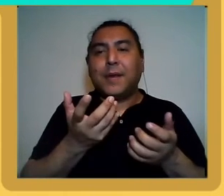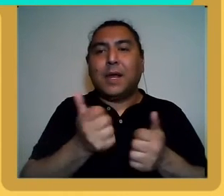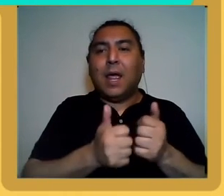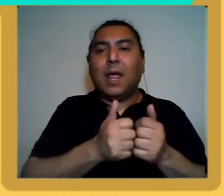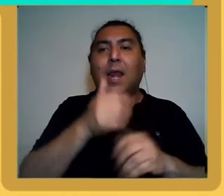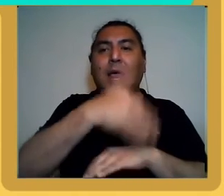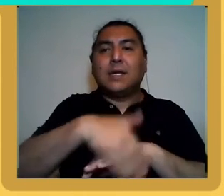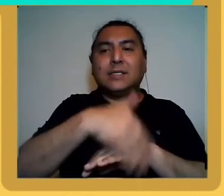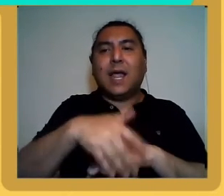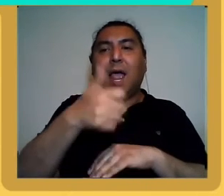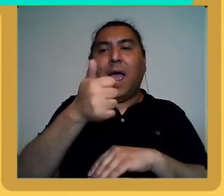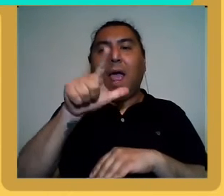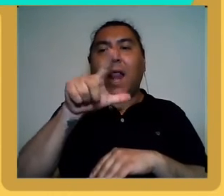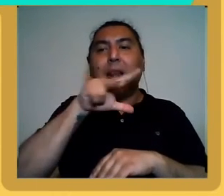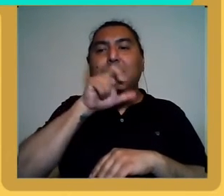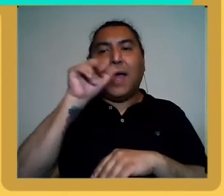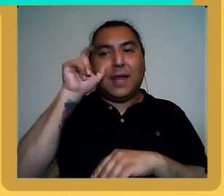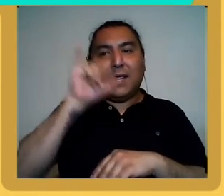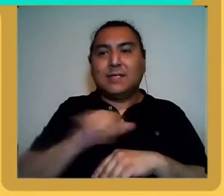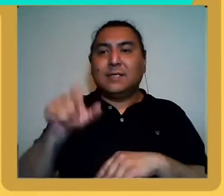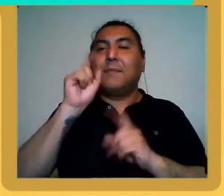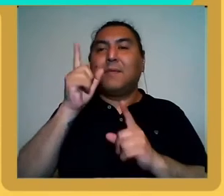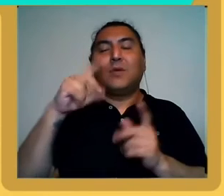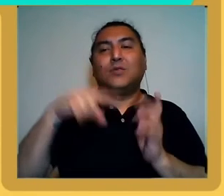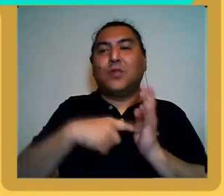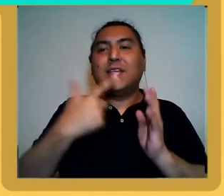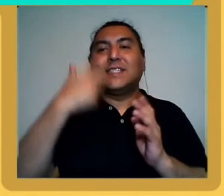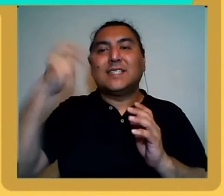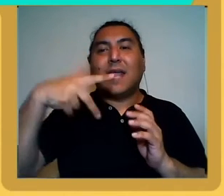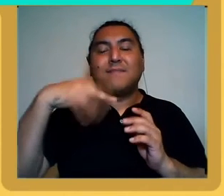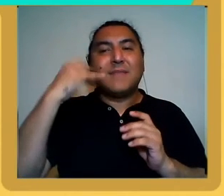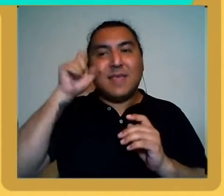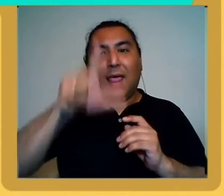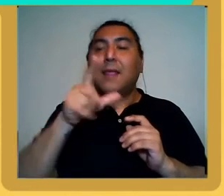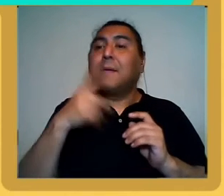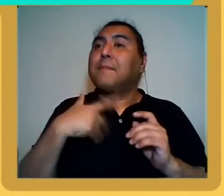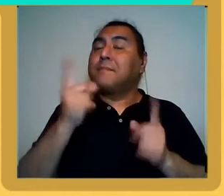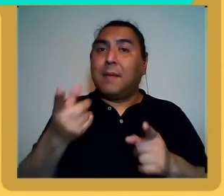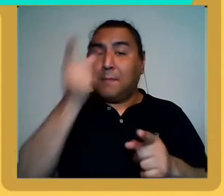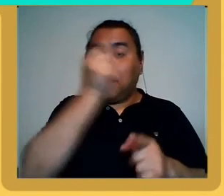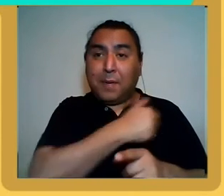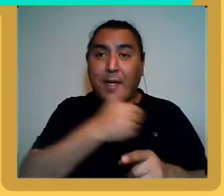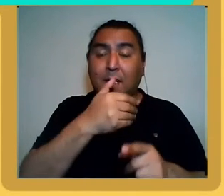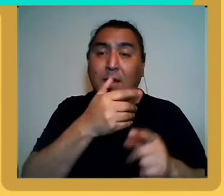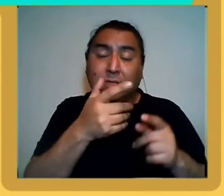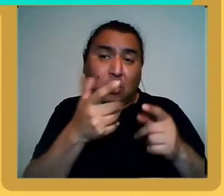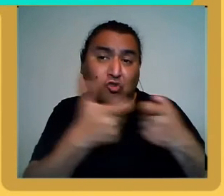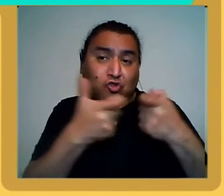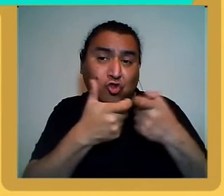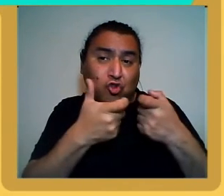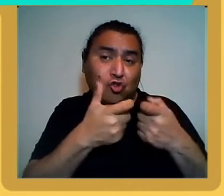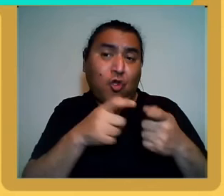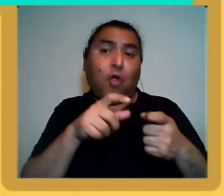Cristózomo Álvarez, ahí en plena ciudad de San Miguel, y mi padre con un socio fueron para comprar las máquinas, y el